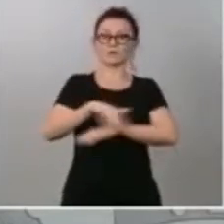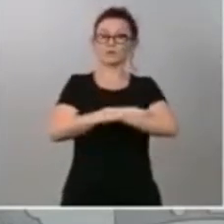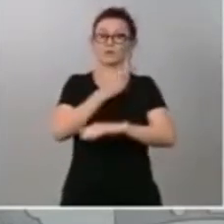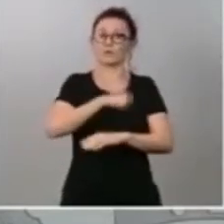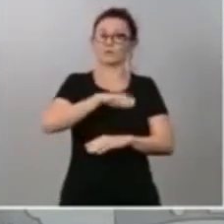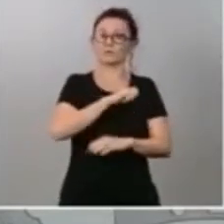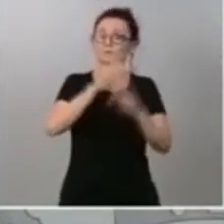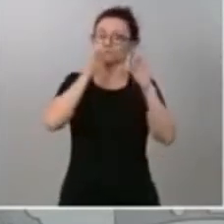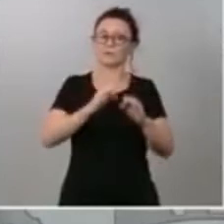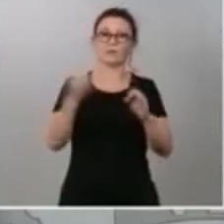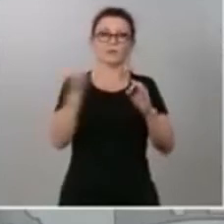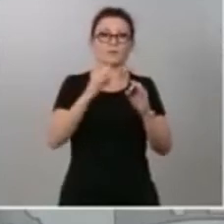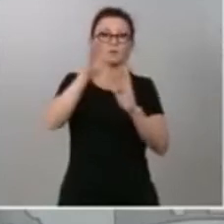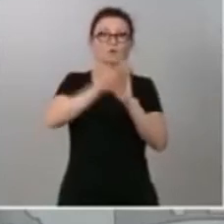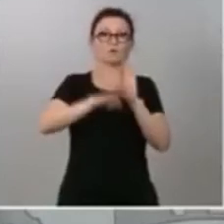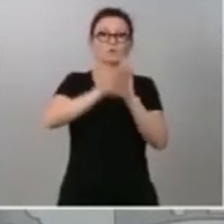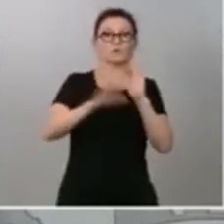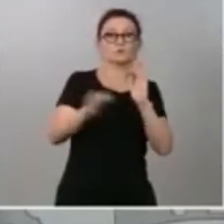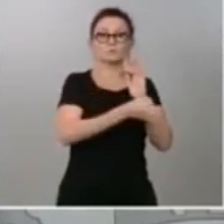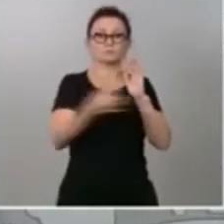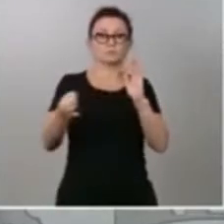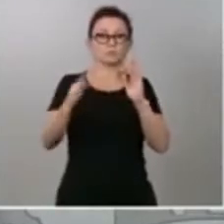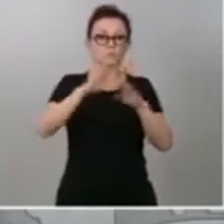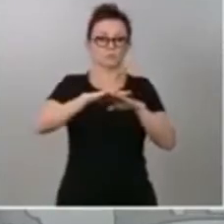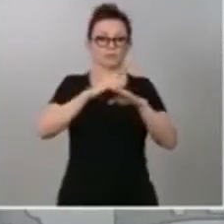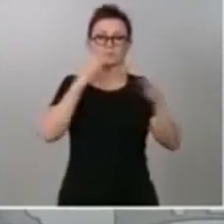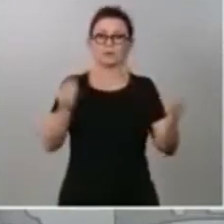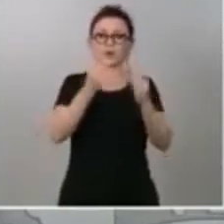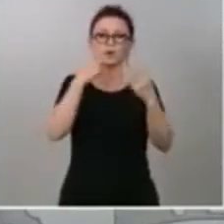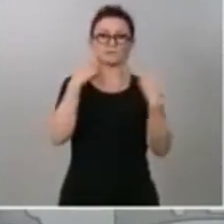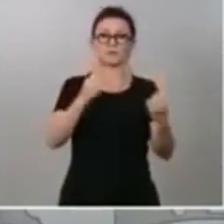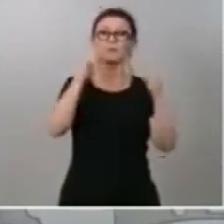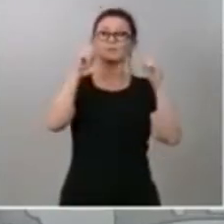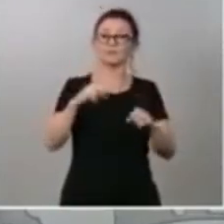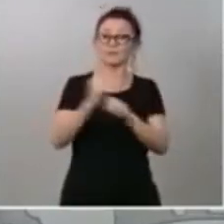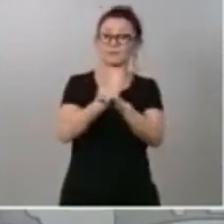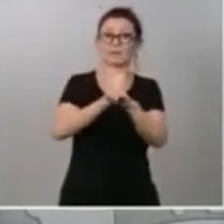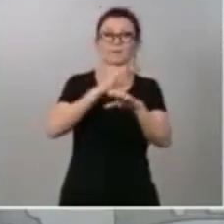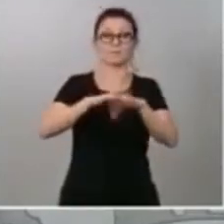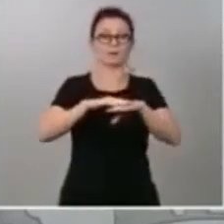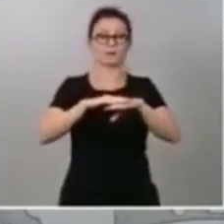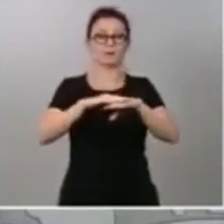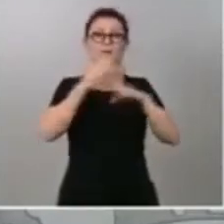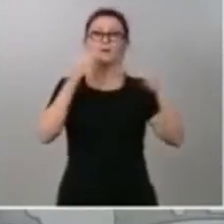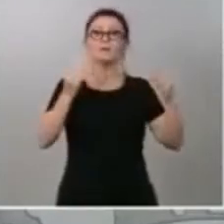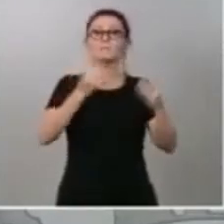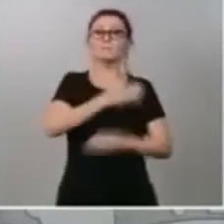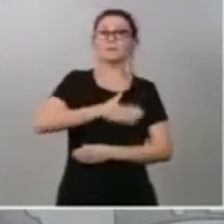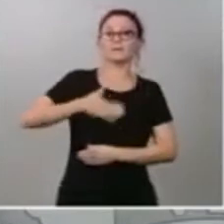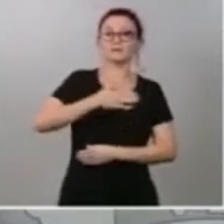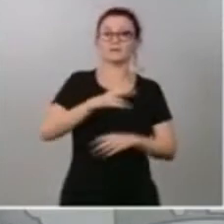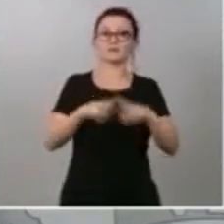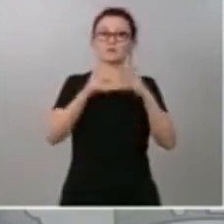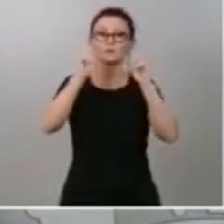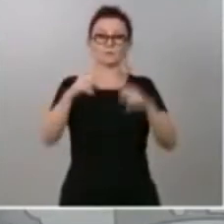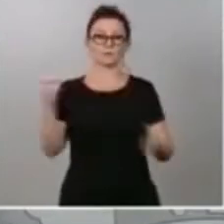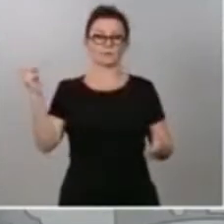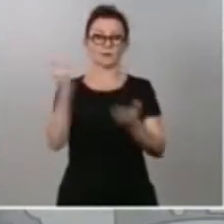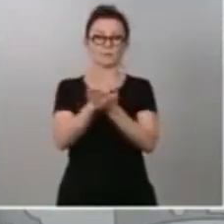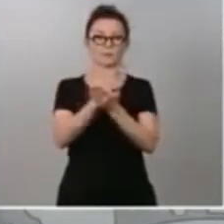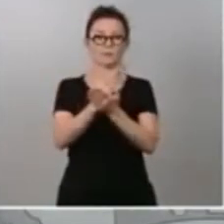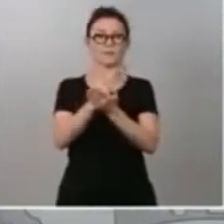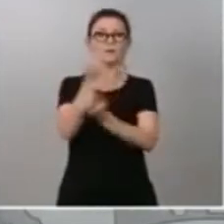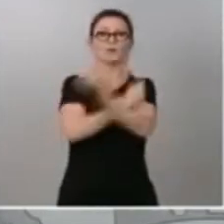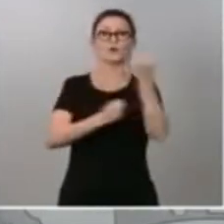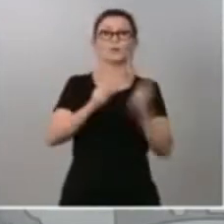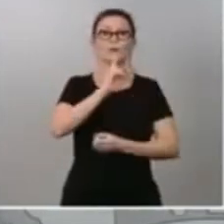para nuestra salud, trabajando de manera imparable por el bienestar social y apostando por una economía verde y digital que se traduzca en más